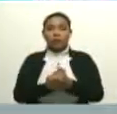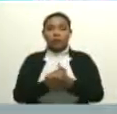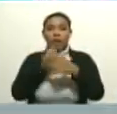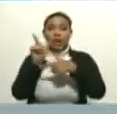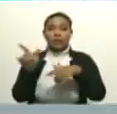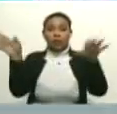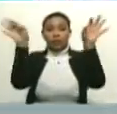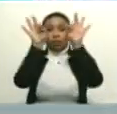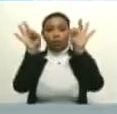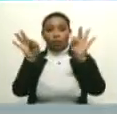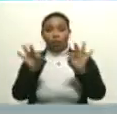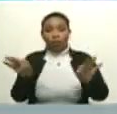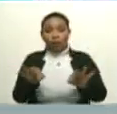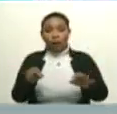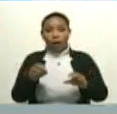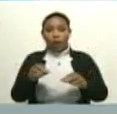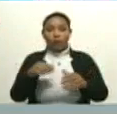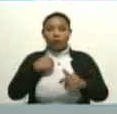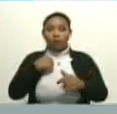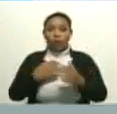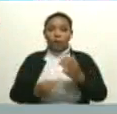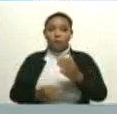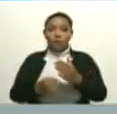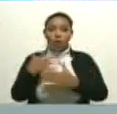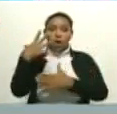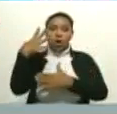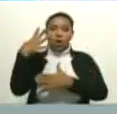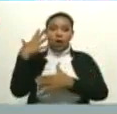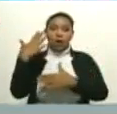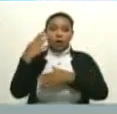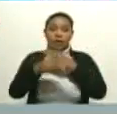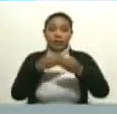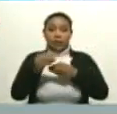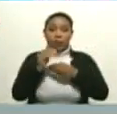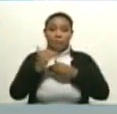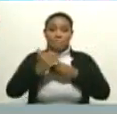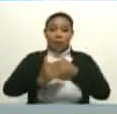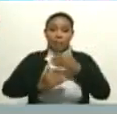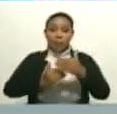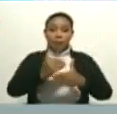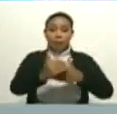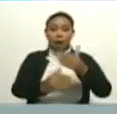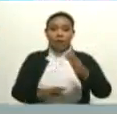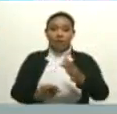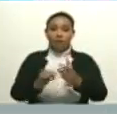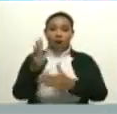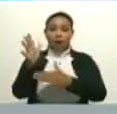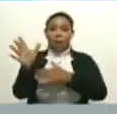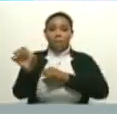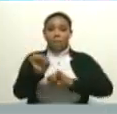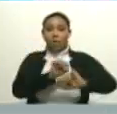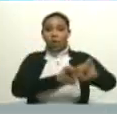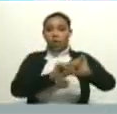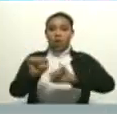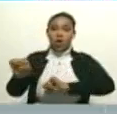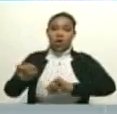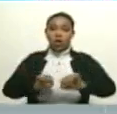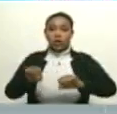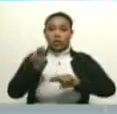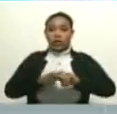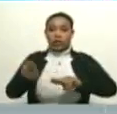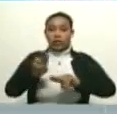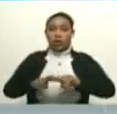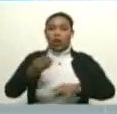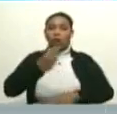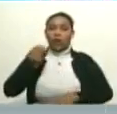sentido cuando fundé, dimos aquel paso bonito de fundar el movimiento infantil y